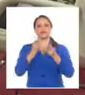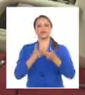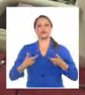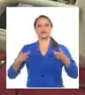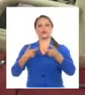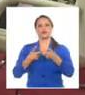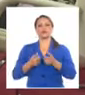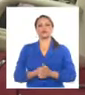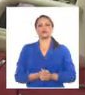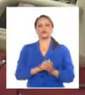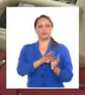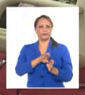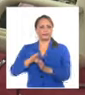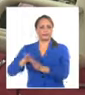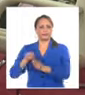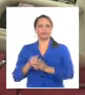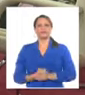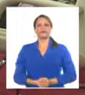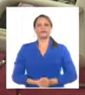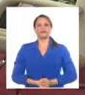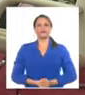Este Lilian González, Canal Cubano de Noticias.